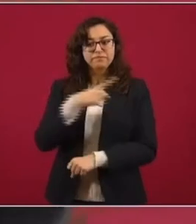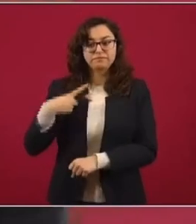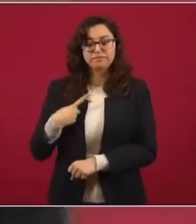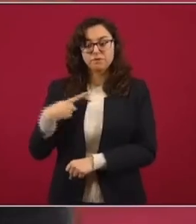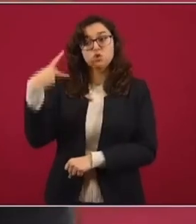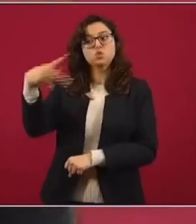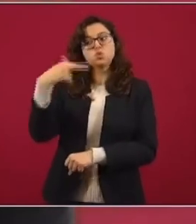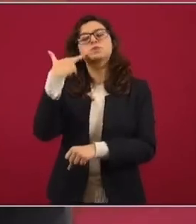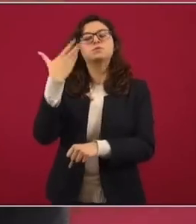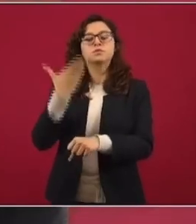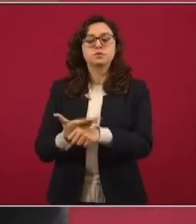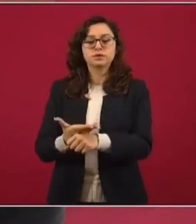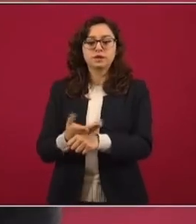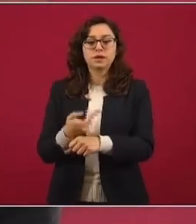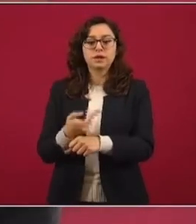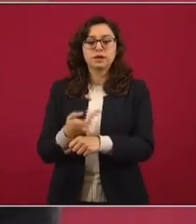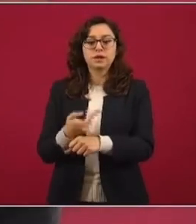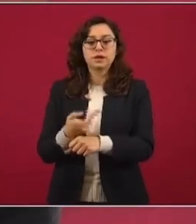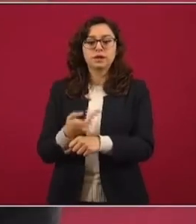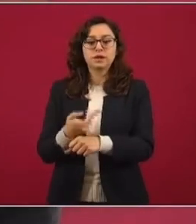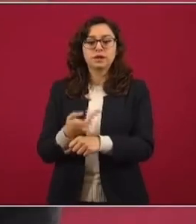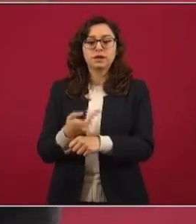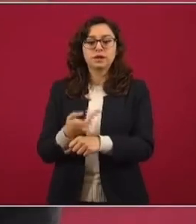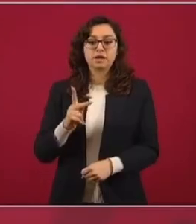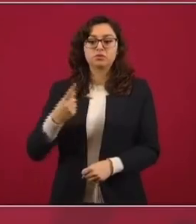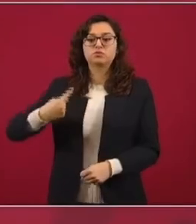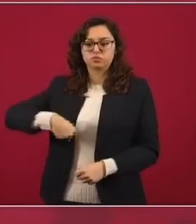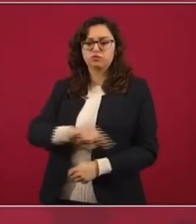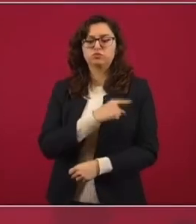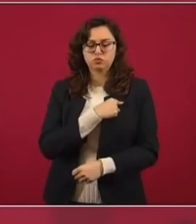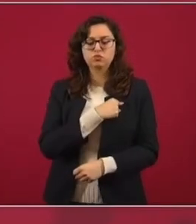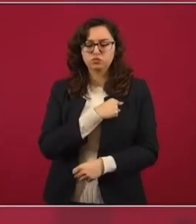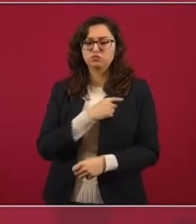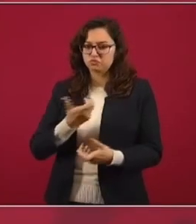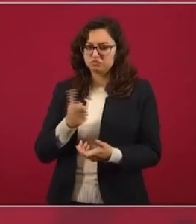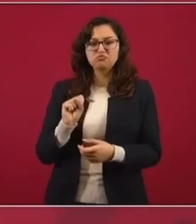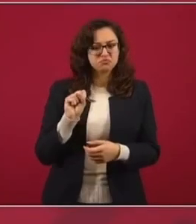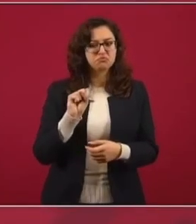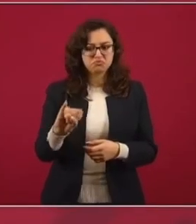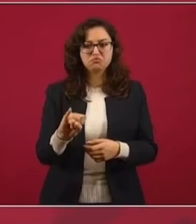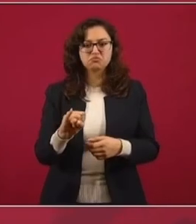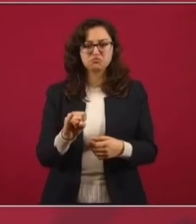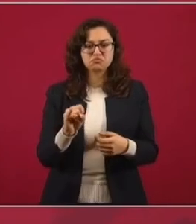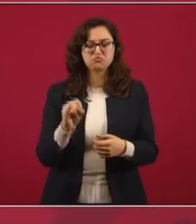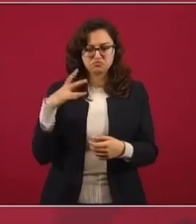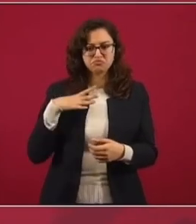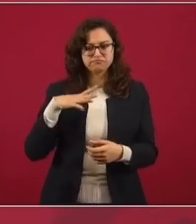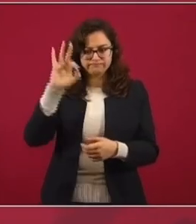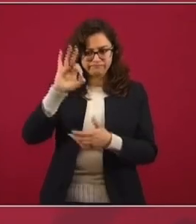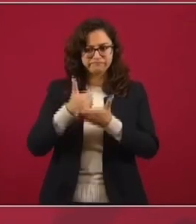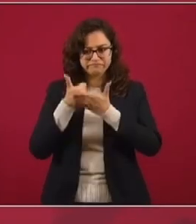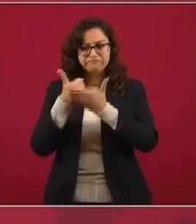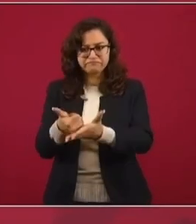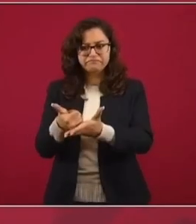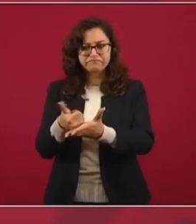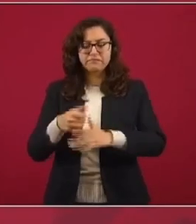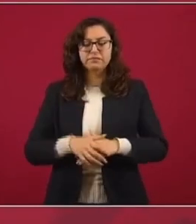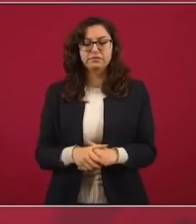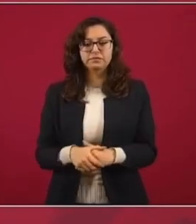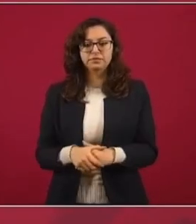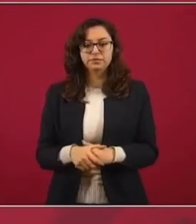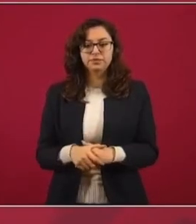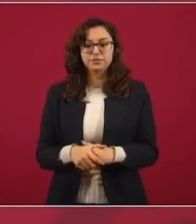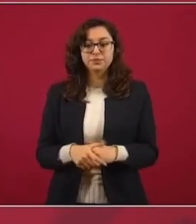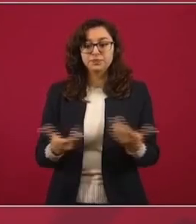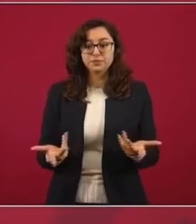momento estaríamos nosotros dispuestos a ayudar, se está haciendo desde que se conocieron